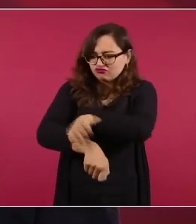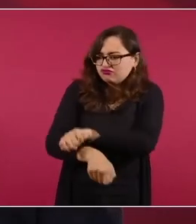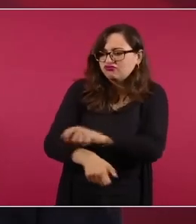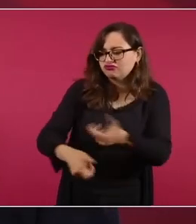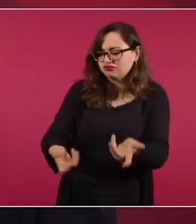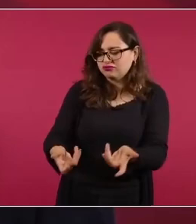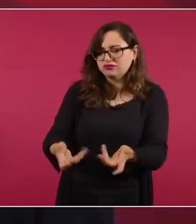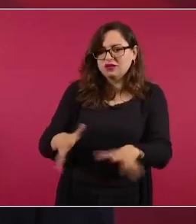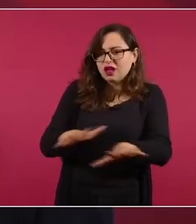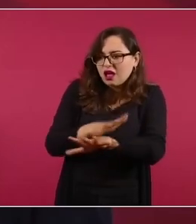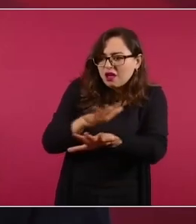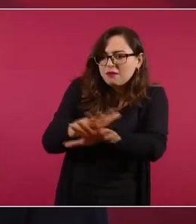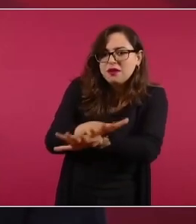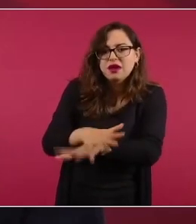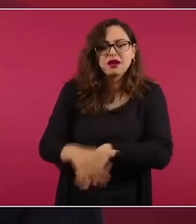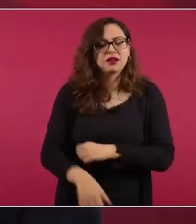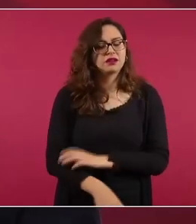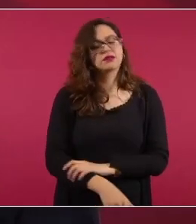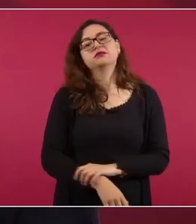queremos Morelos